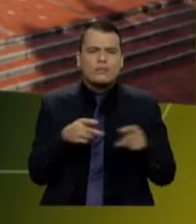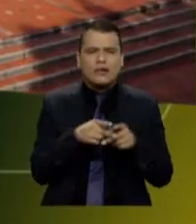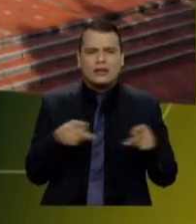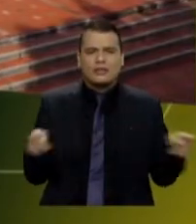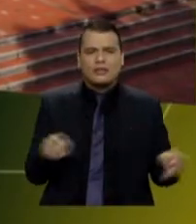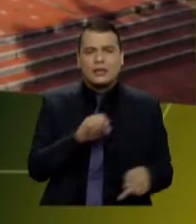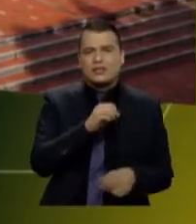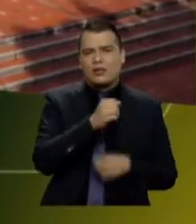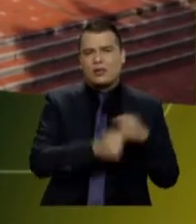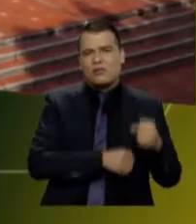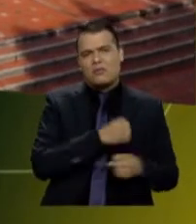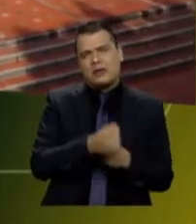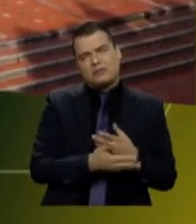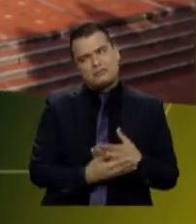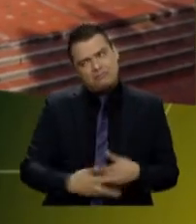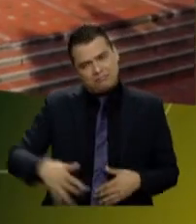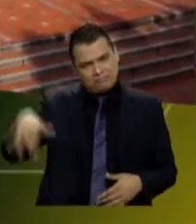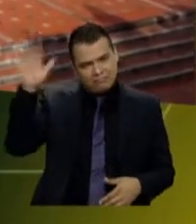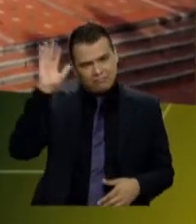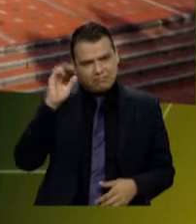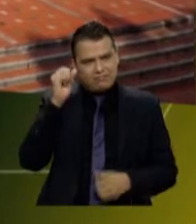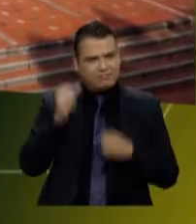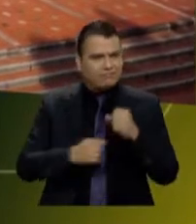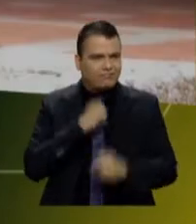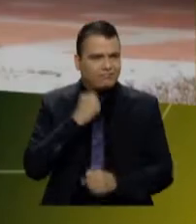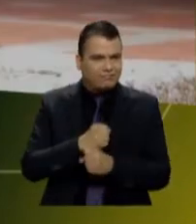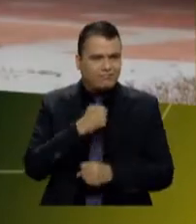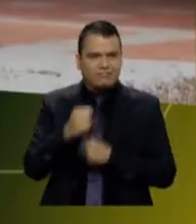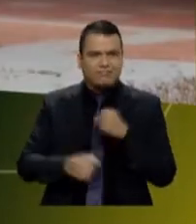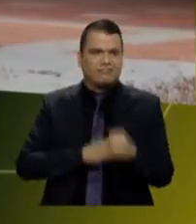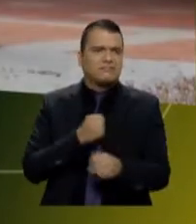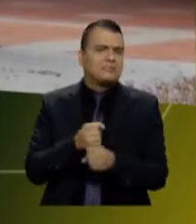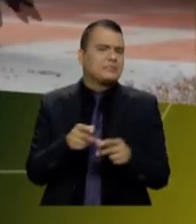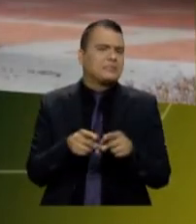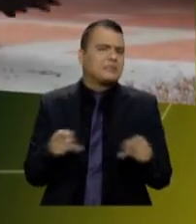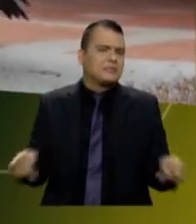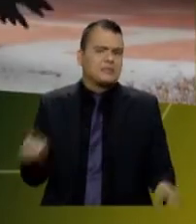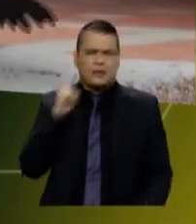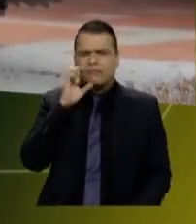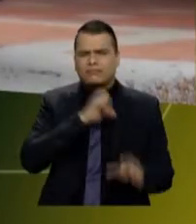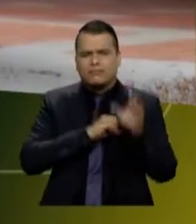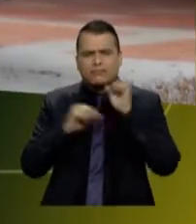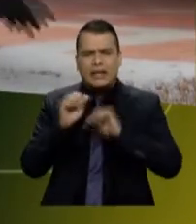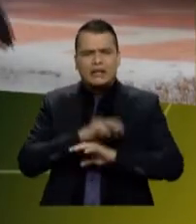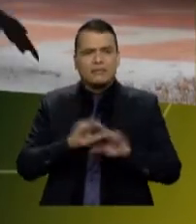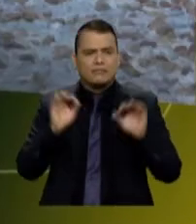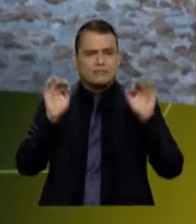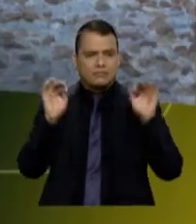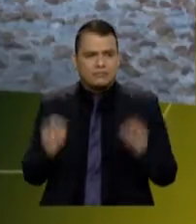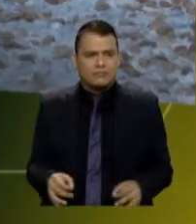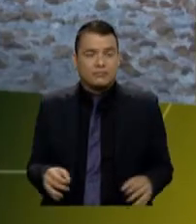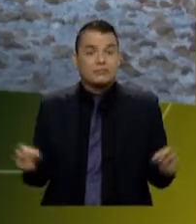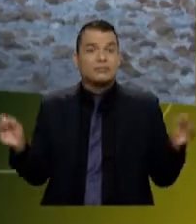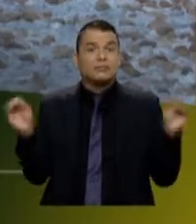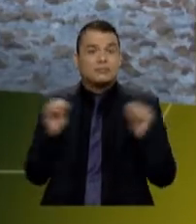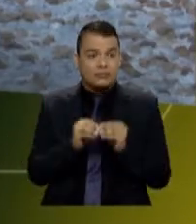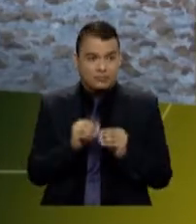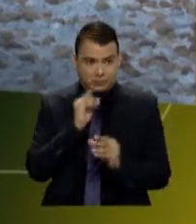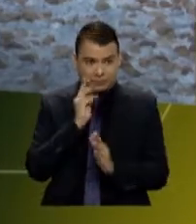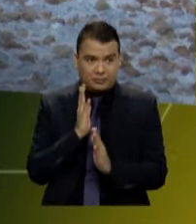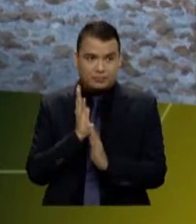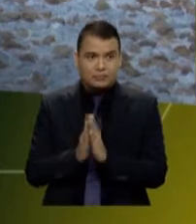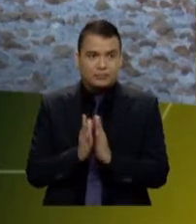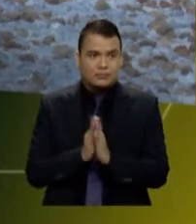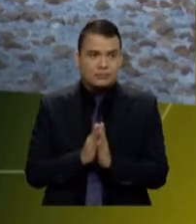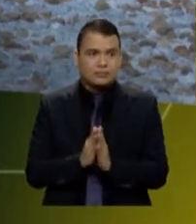años a 65, 80, 90, 104, lo van a disfrutar. Absolutamente, el Valle de los Sueños. Además, no, les quiero